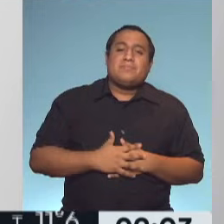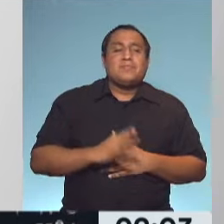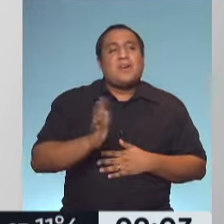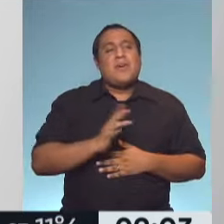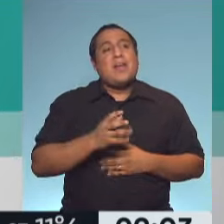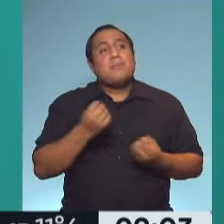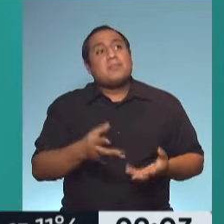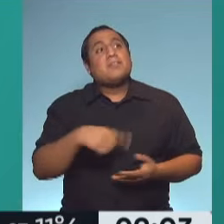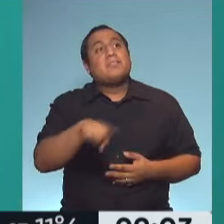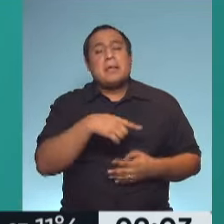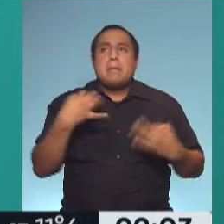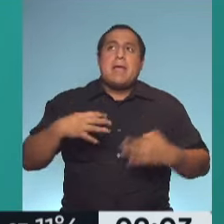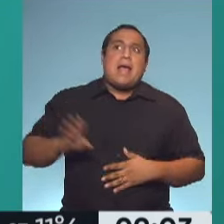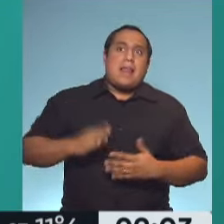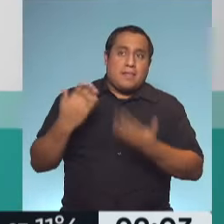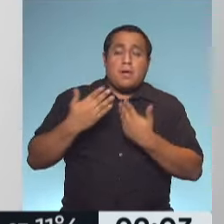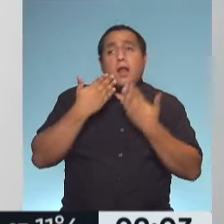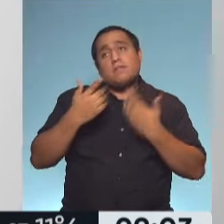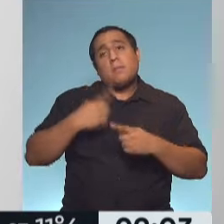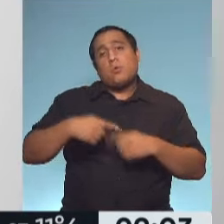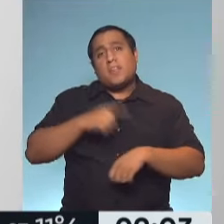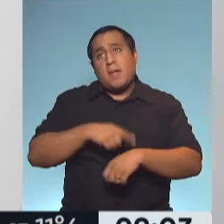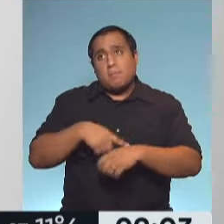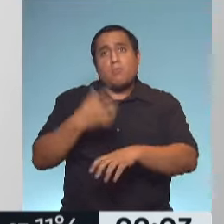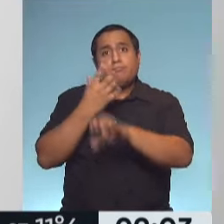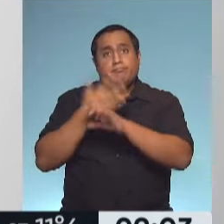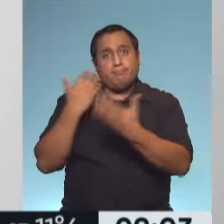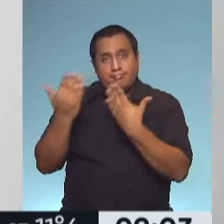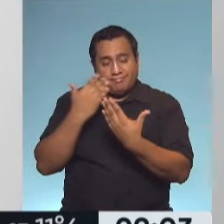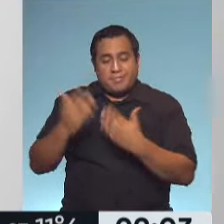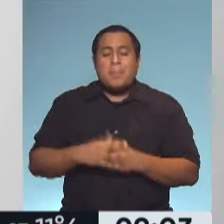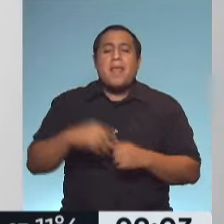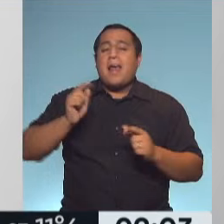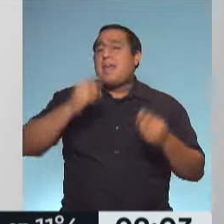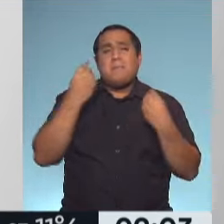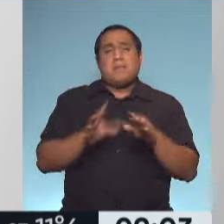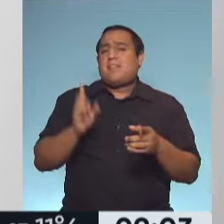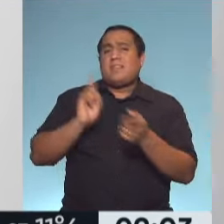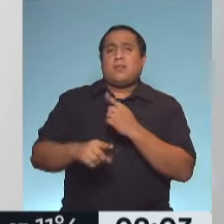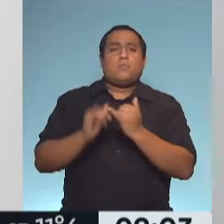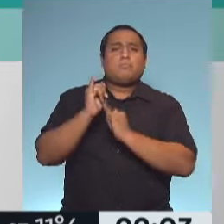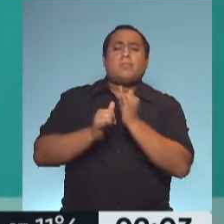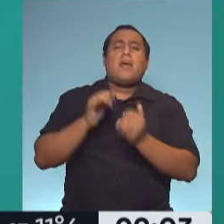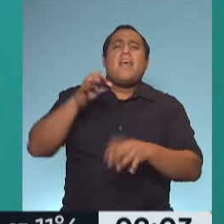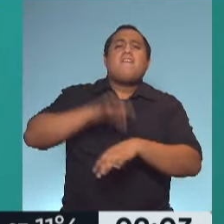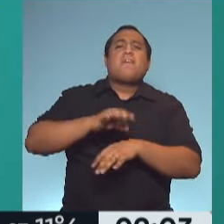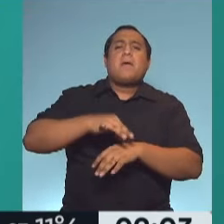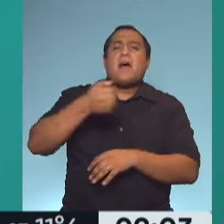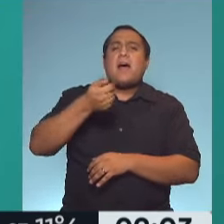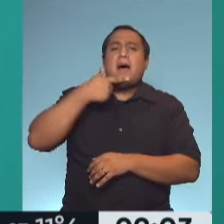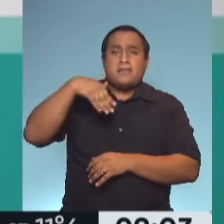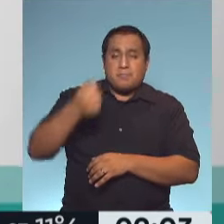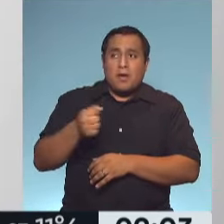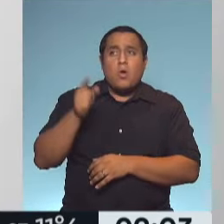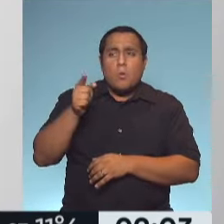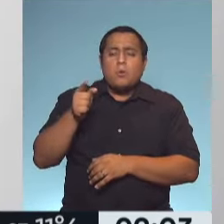bien. Con muchas ganas de charlar con vos. Primero, gracias por tu tiempo. Y vamos a encarar de arranque la cuestión que tiene que ver con el asma. Hay muchísima gente, vos tendrás